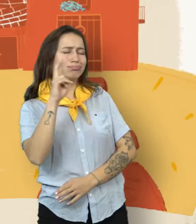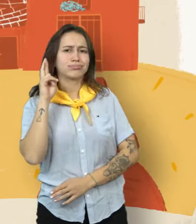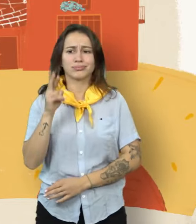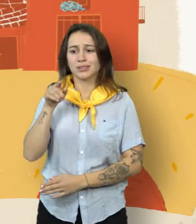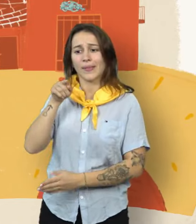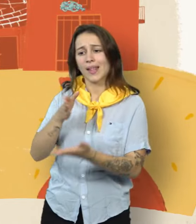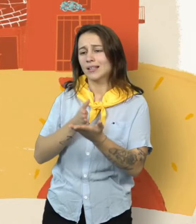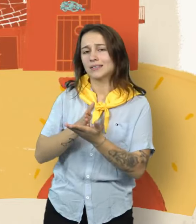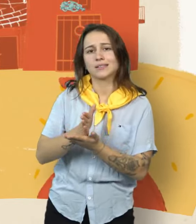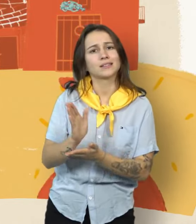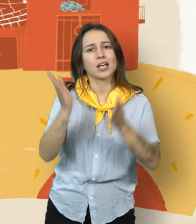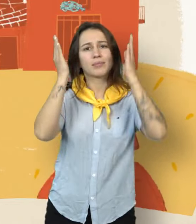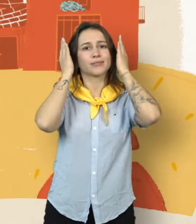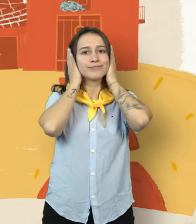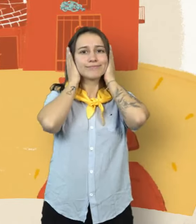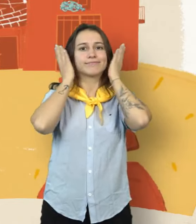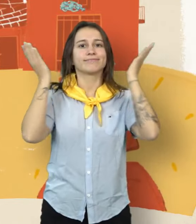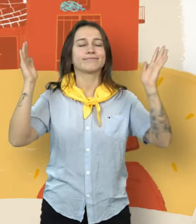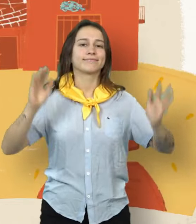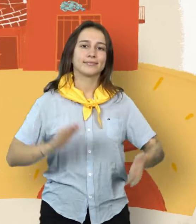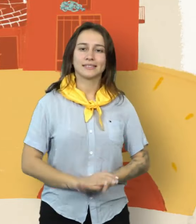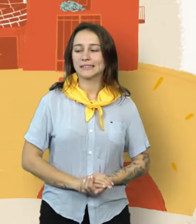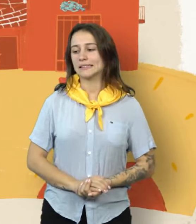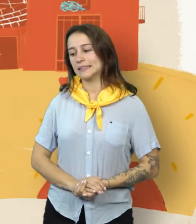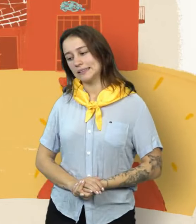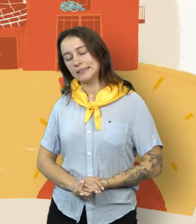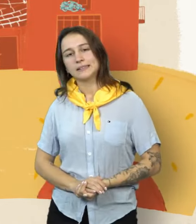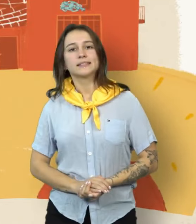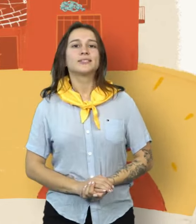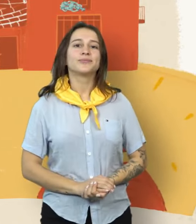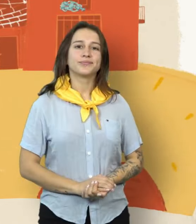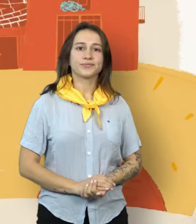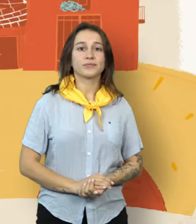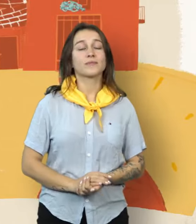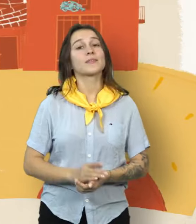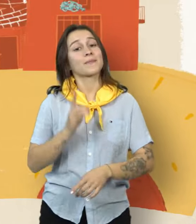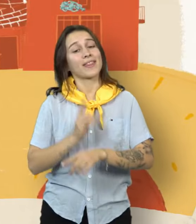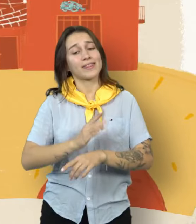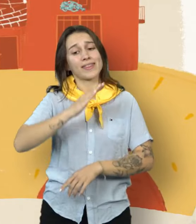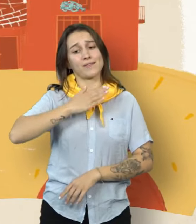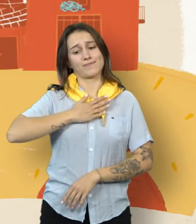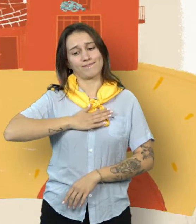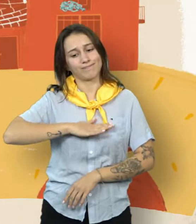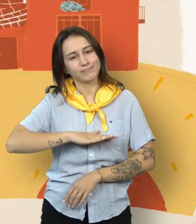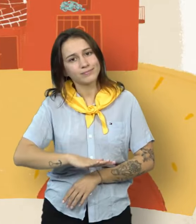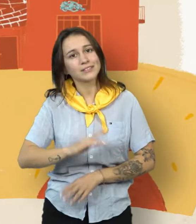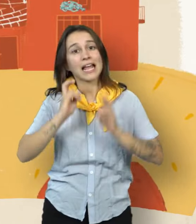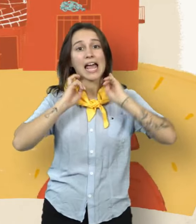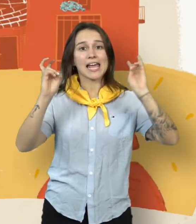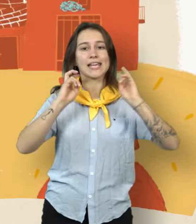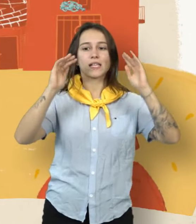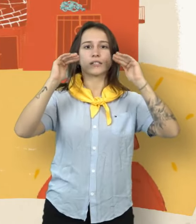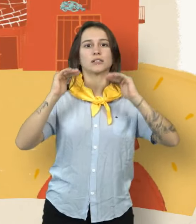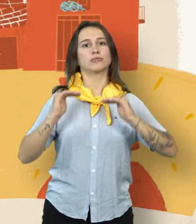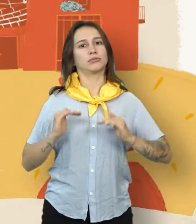ruido que había, en las orejas se tapa. ¡Upa! Habrá que bajar un cambio, para achicar el